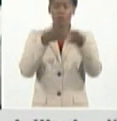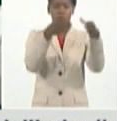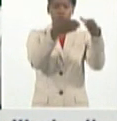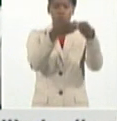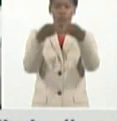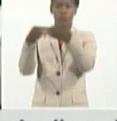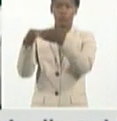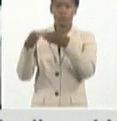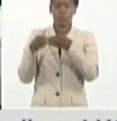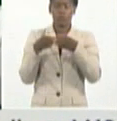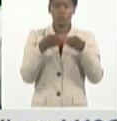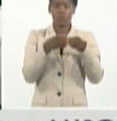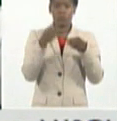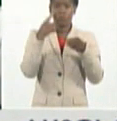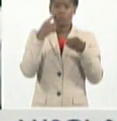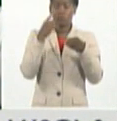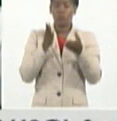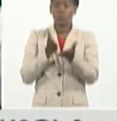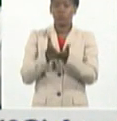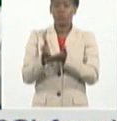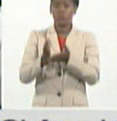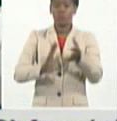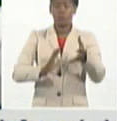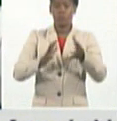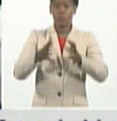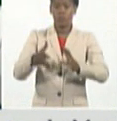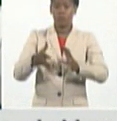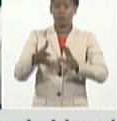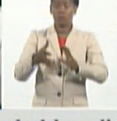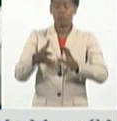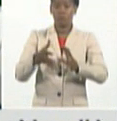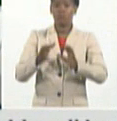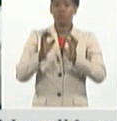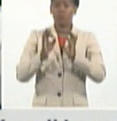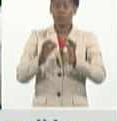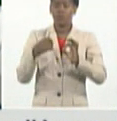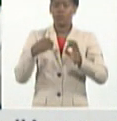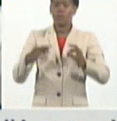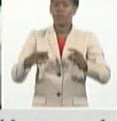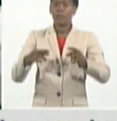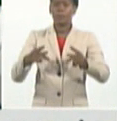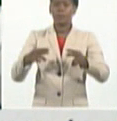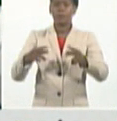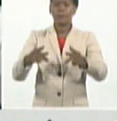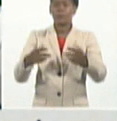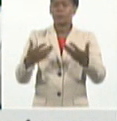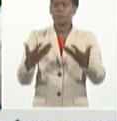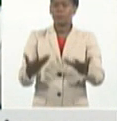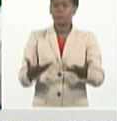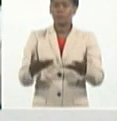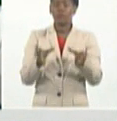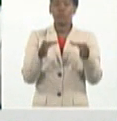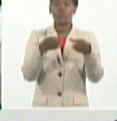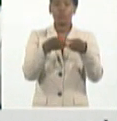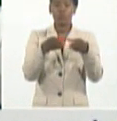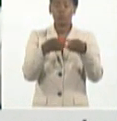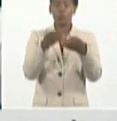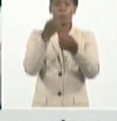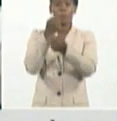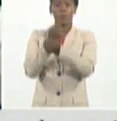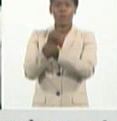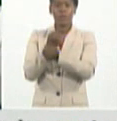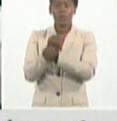seguimos complejos, sobre todo con el que siempre reiteramos, por lo sensible, por lo